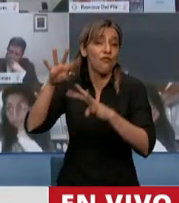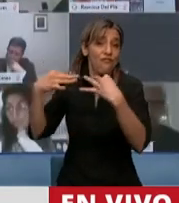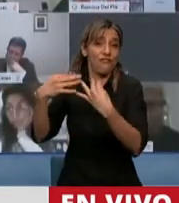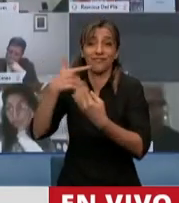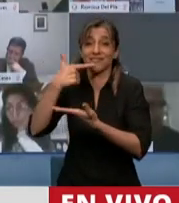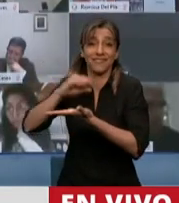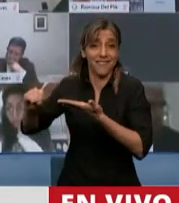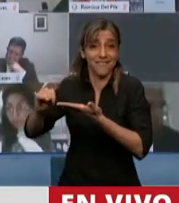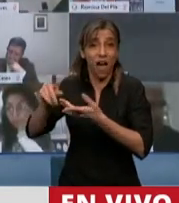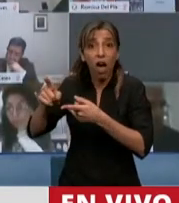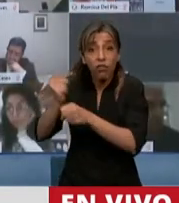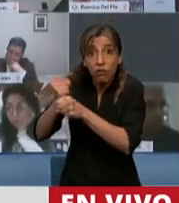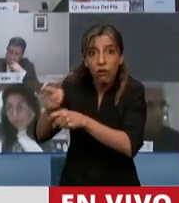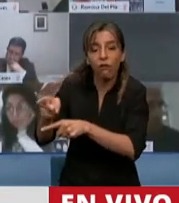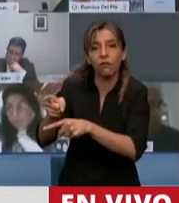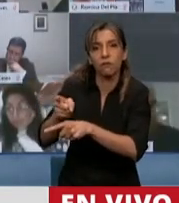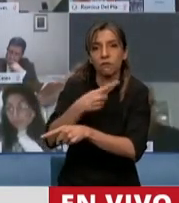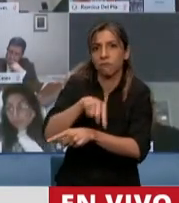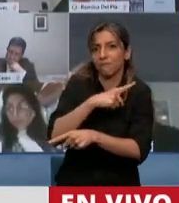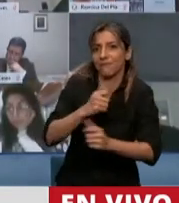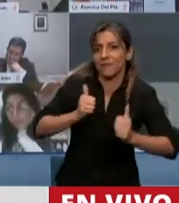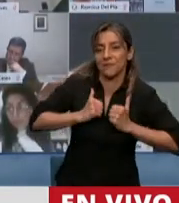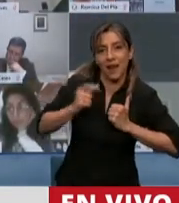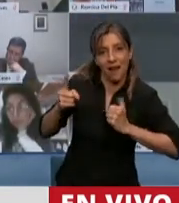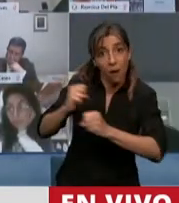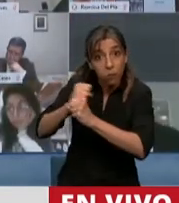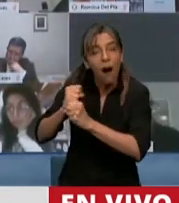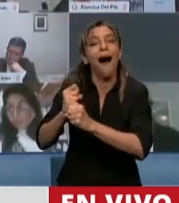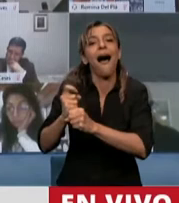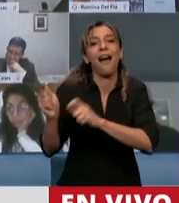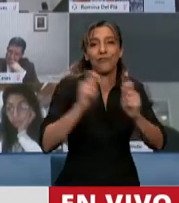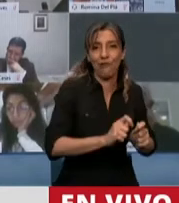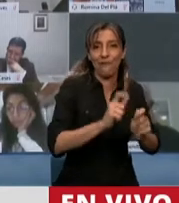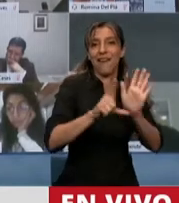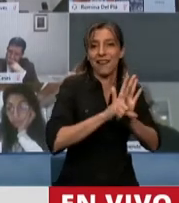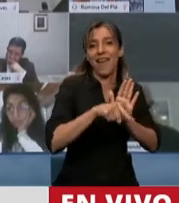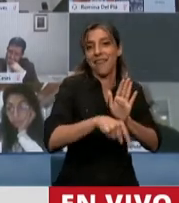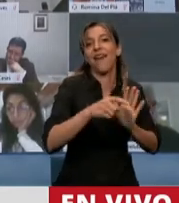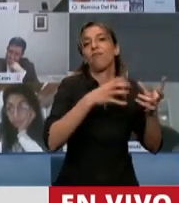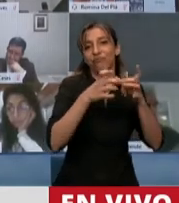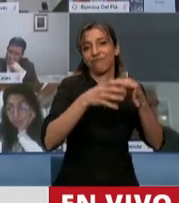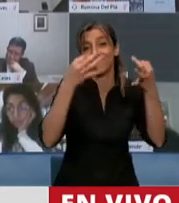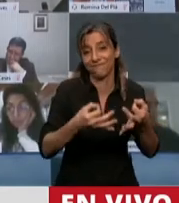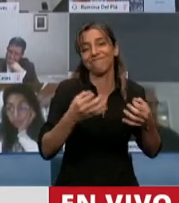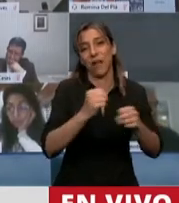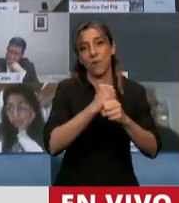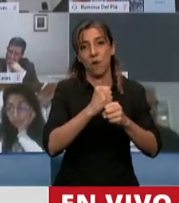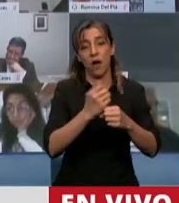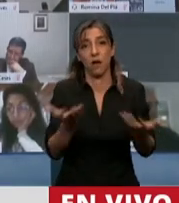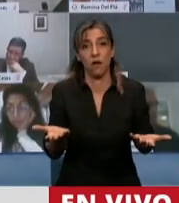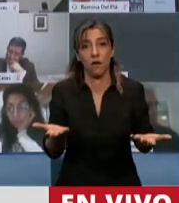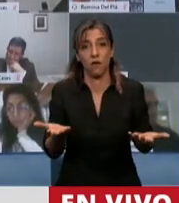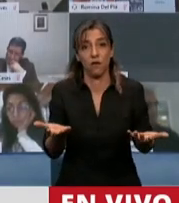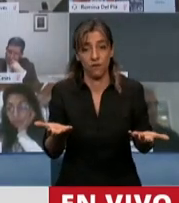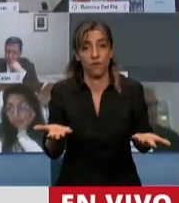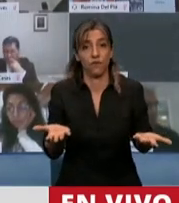estábamos esperando también su aprobación para finalmente dictar una ley. Bueno, todo eso no se dice. Y